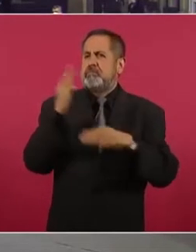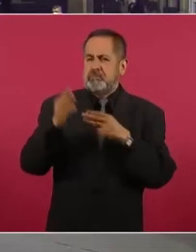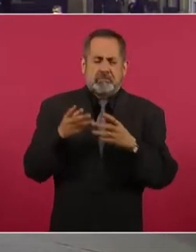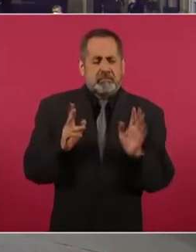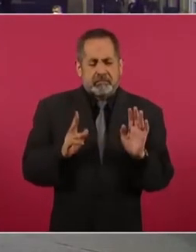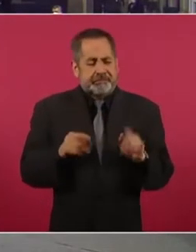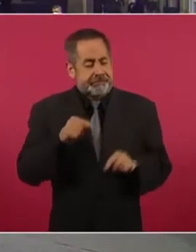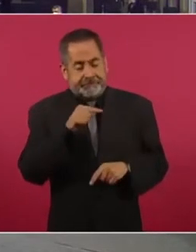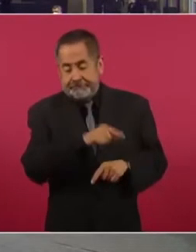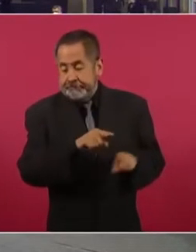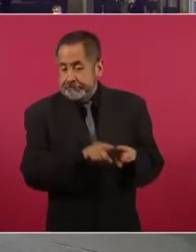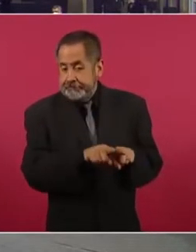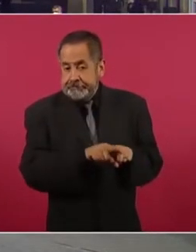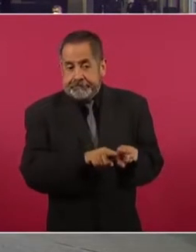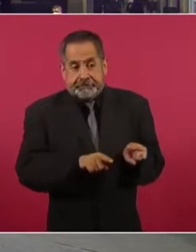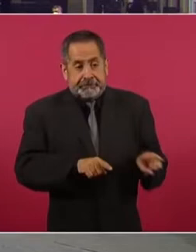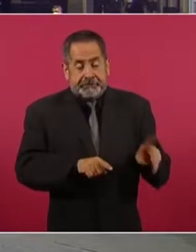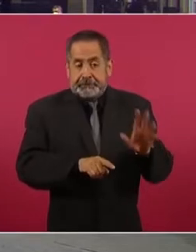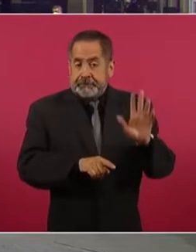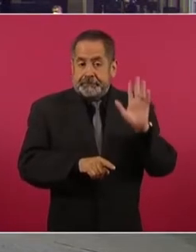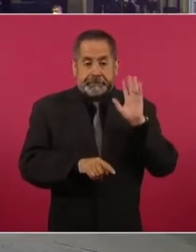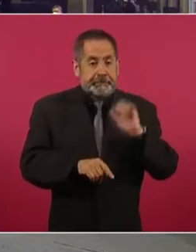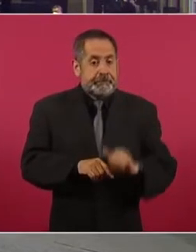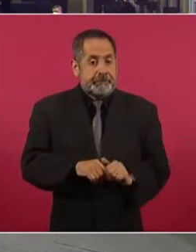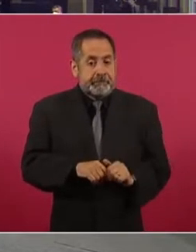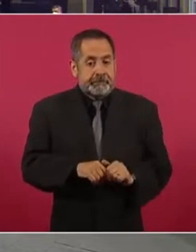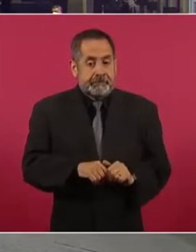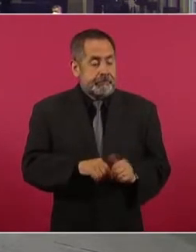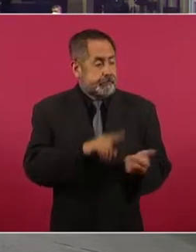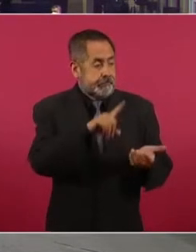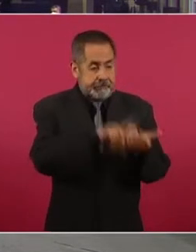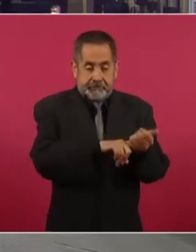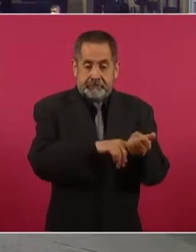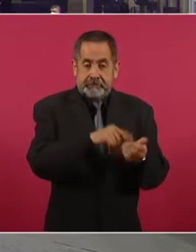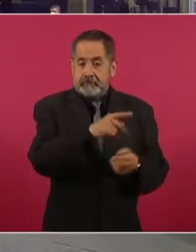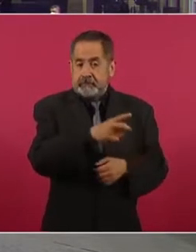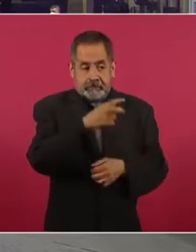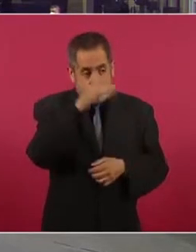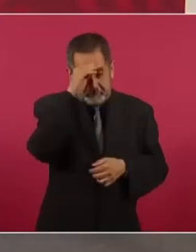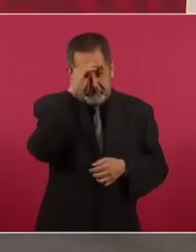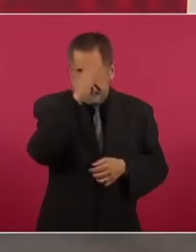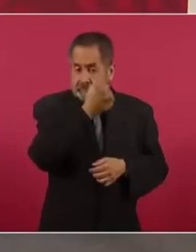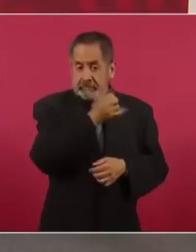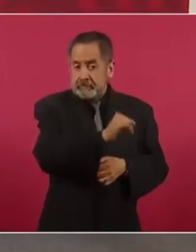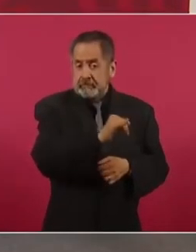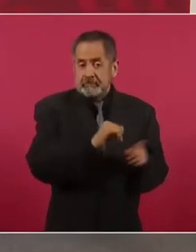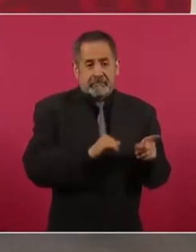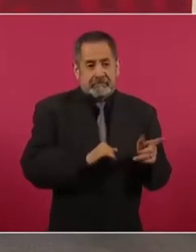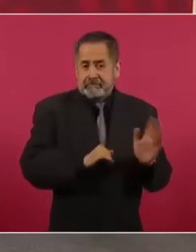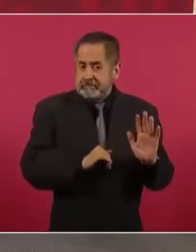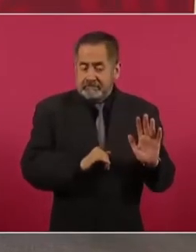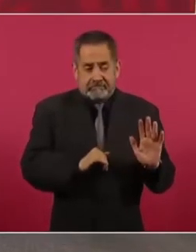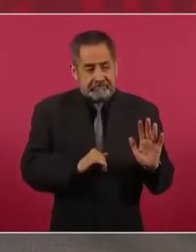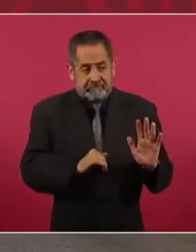mantener ese pensamiento. O sea, él tiene